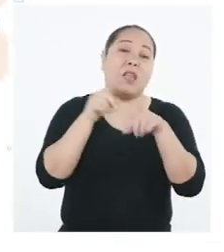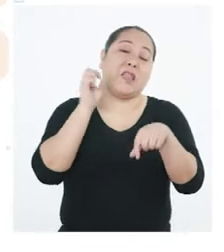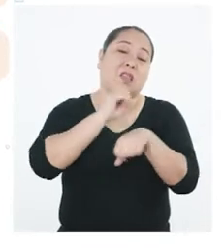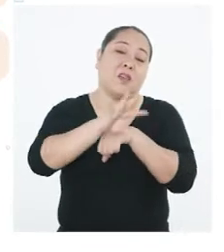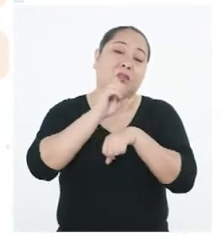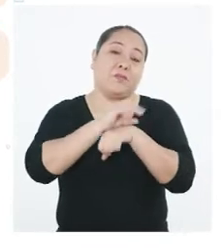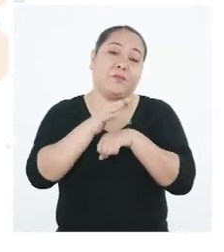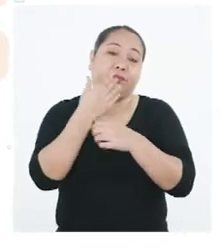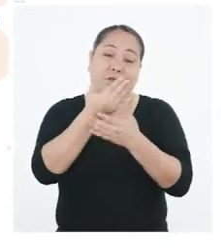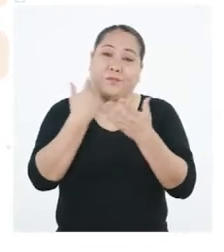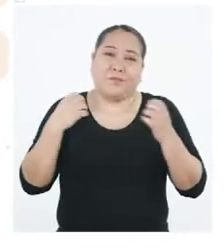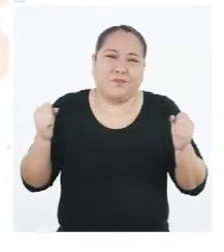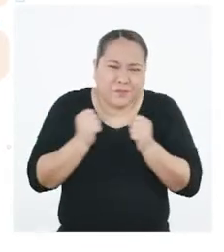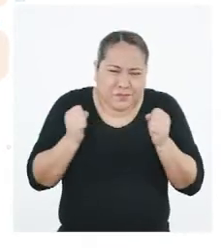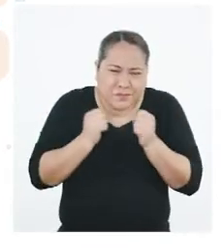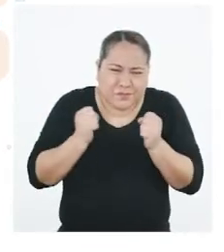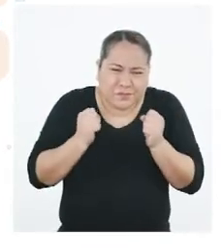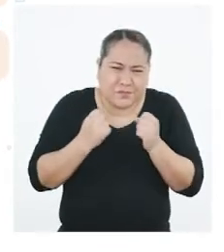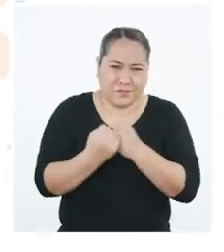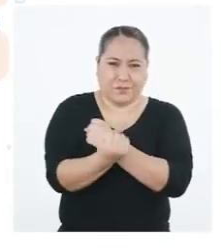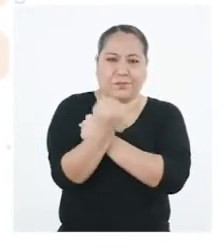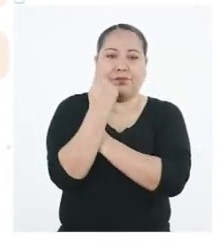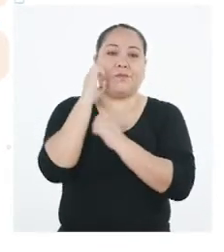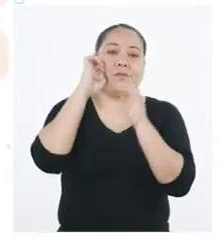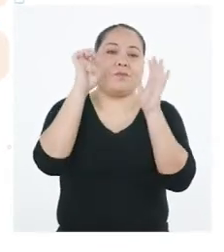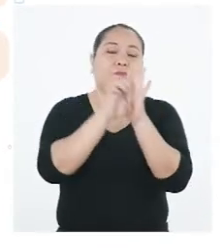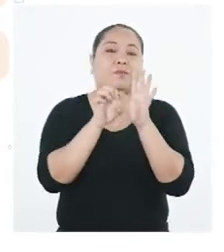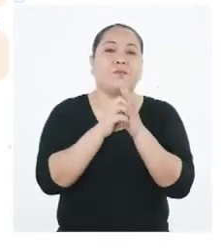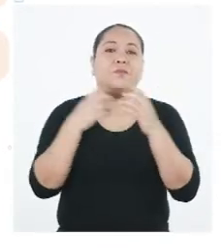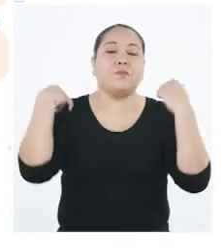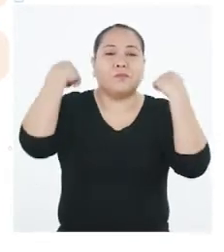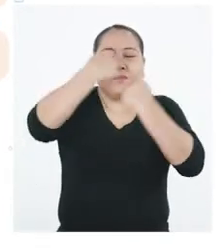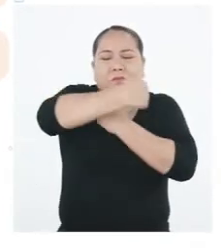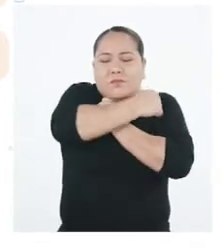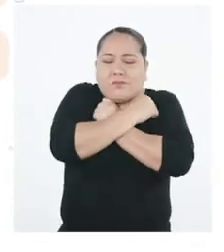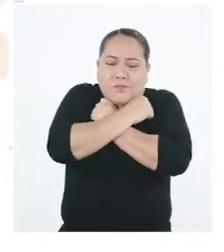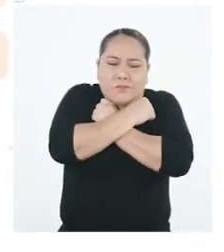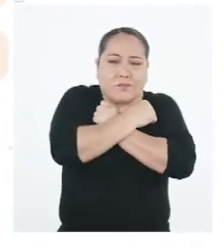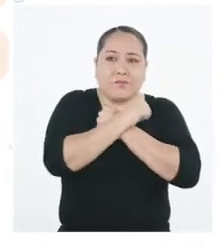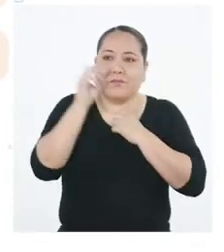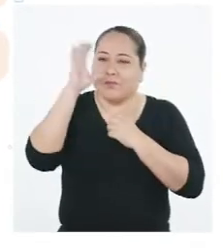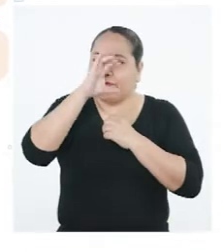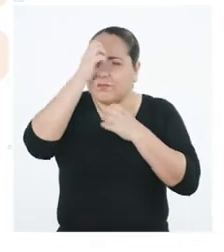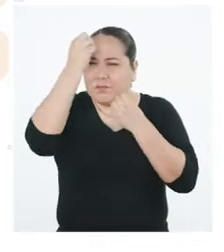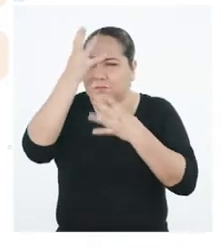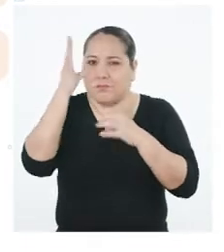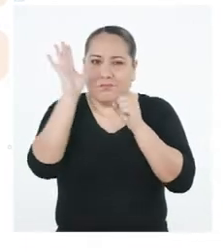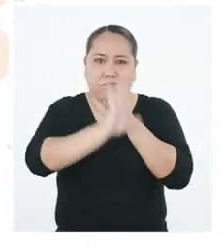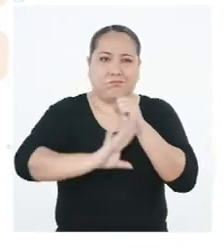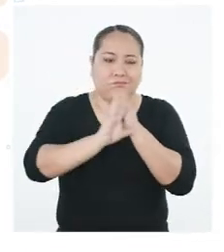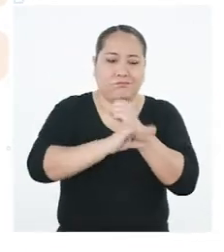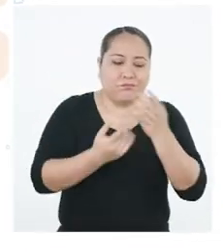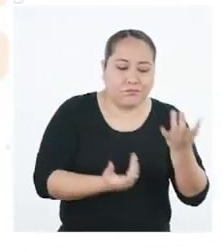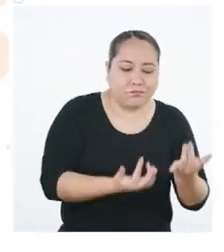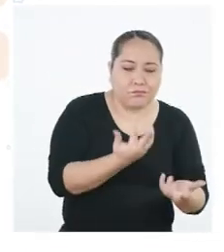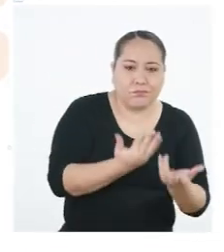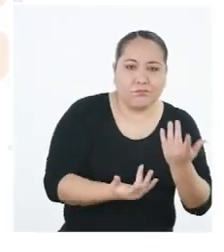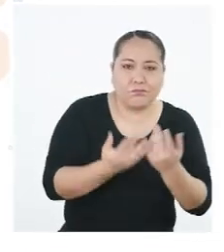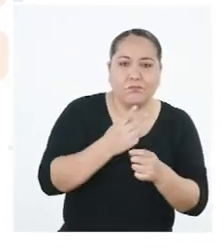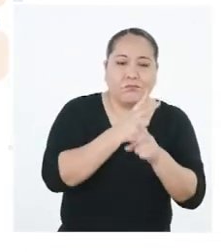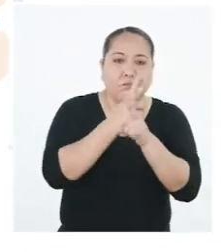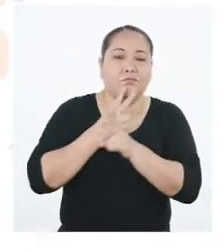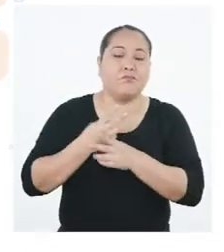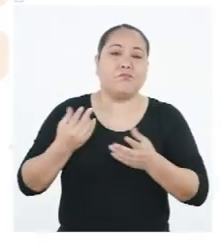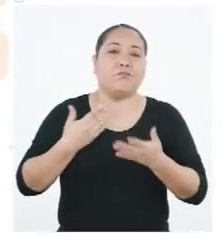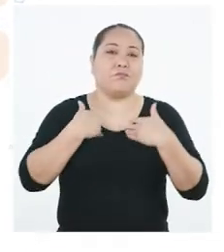recomendaciones ante el frío extremo. Por ejemplo, abrigarse, informarse para proteger los cultivos y